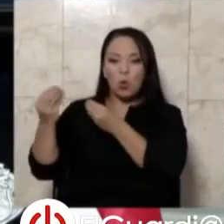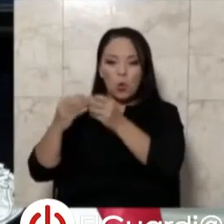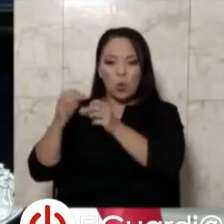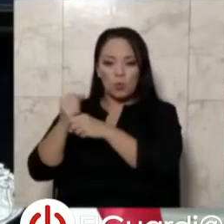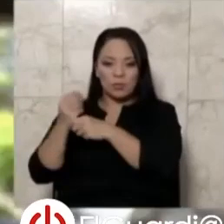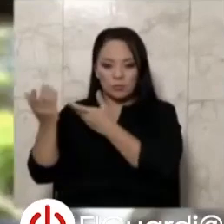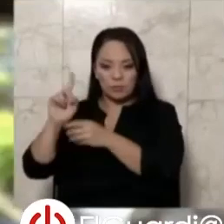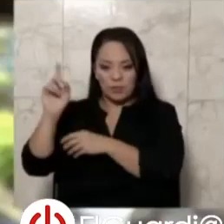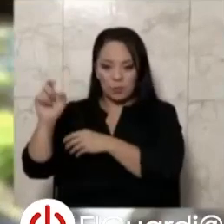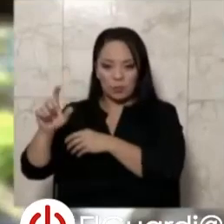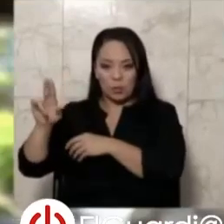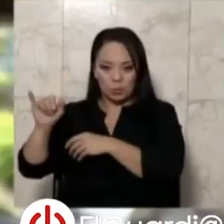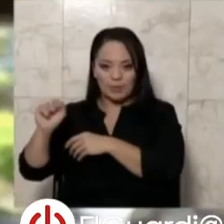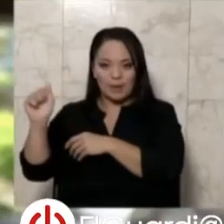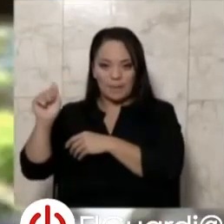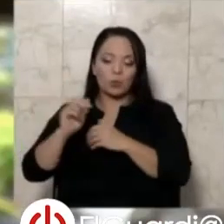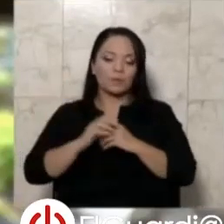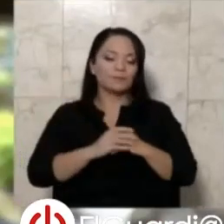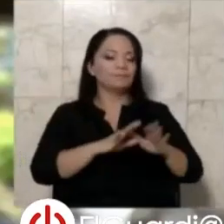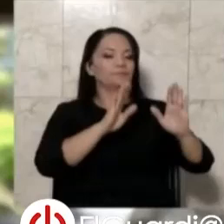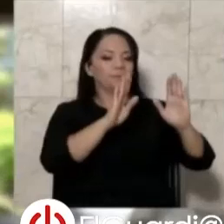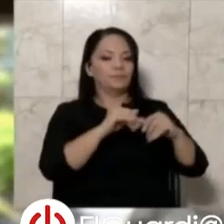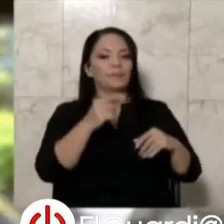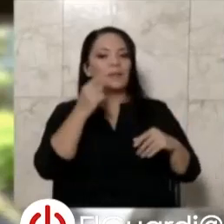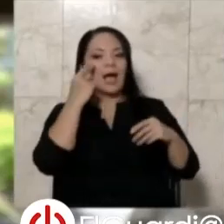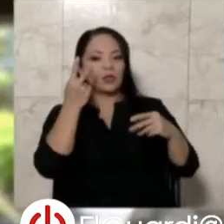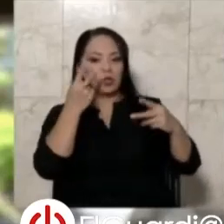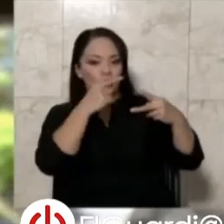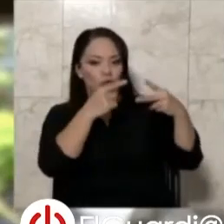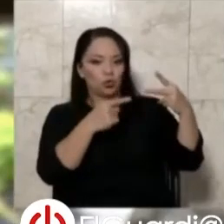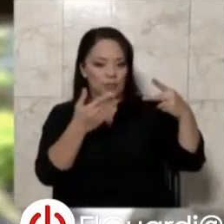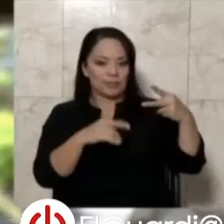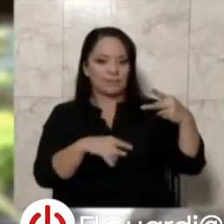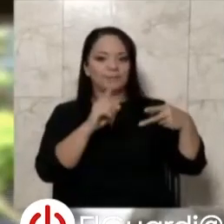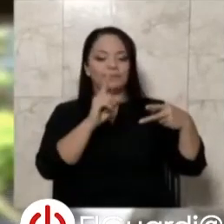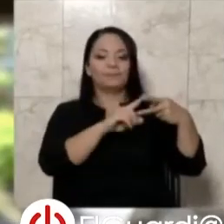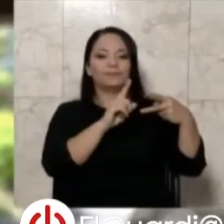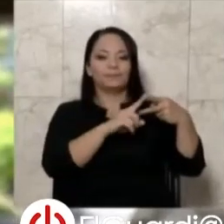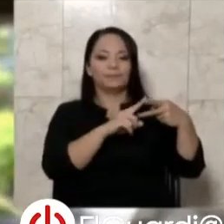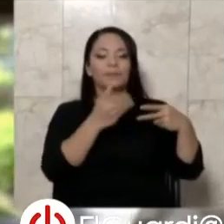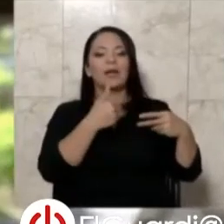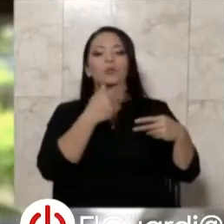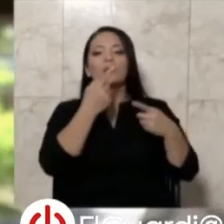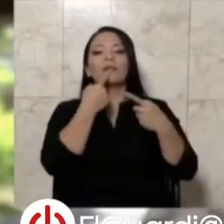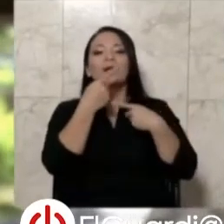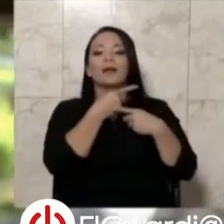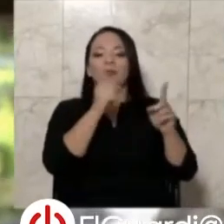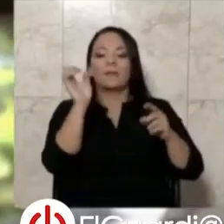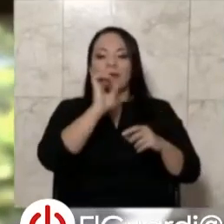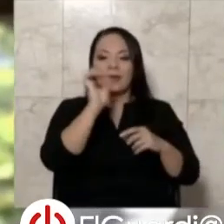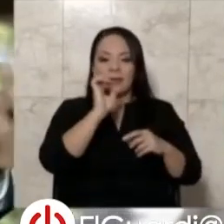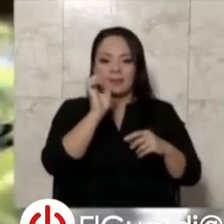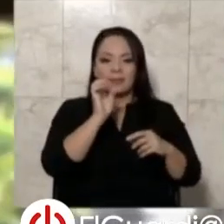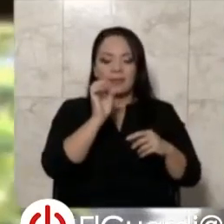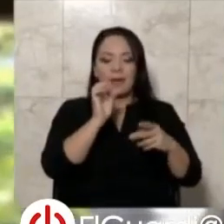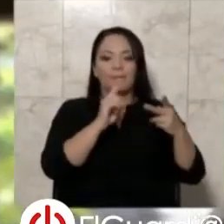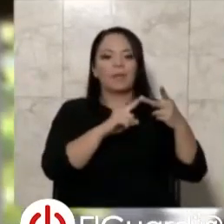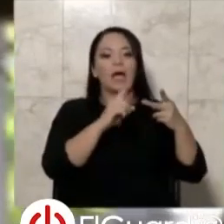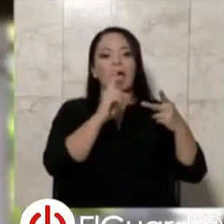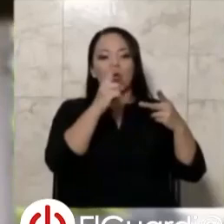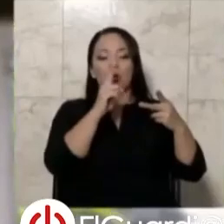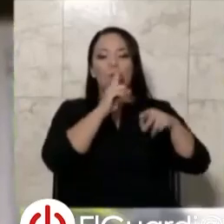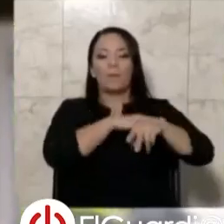Luis Amador? Hay dos momentos, ¿verdad? Hay un momento en el que hay una declaratoria de emergencia y hay un momento previo a la